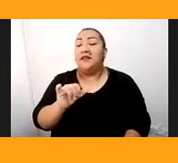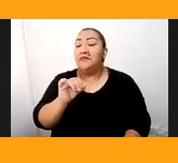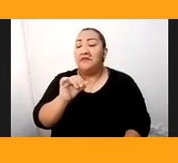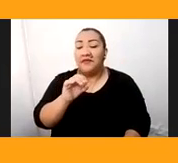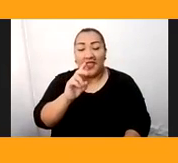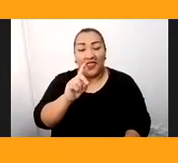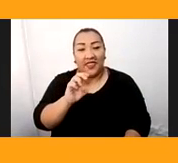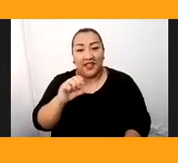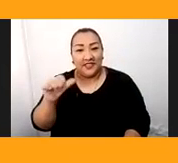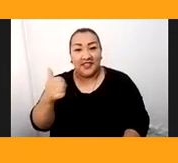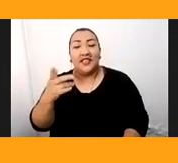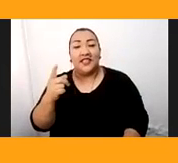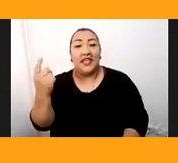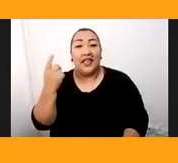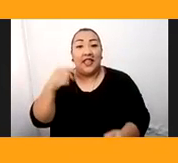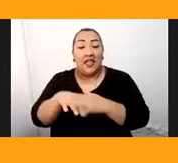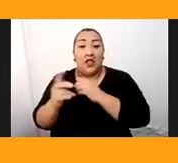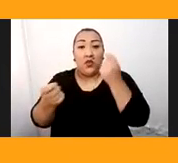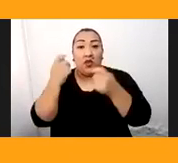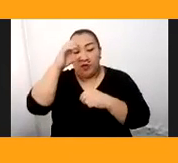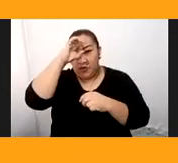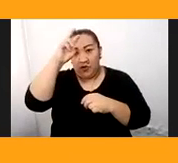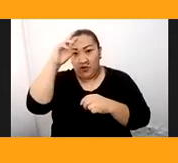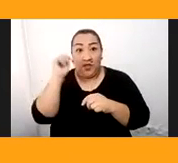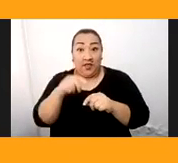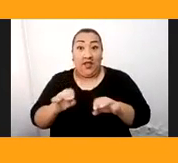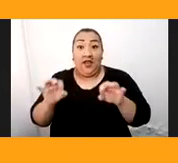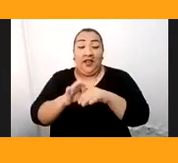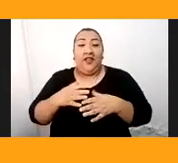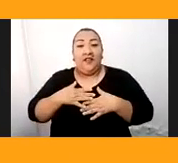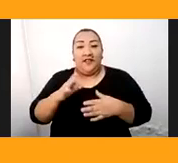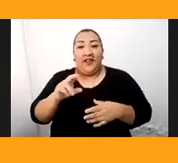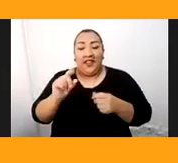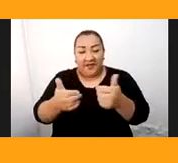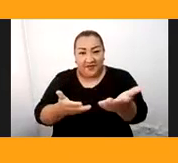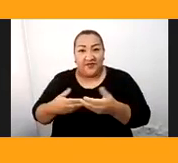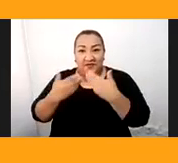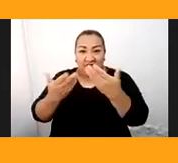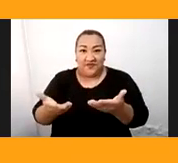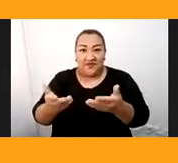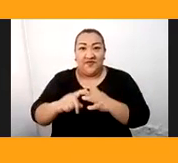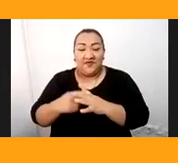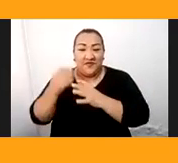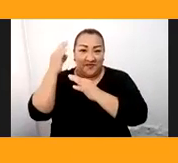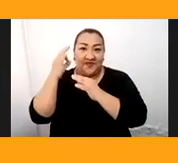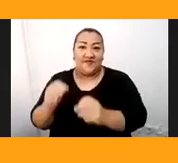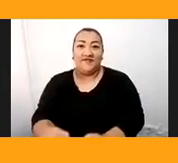Gerencia de Comercio Estadio y Turismo de Cusco. Estimado Freddy, bienvenido. Le doy pase para iniciar su ponencia.